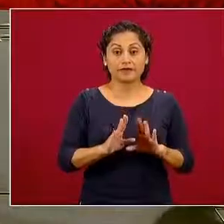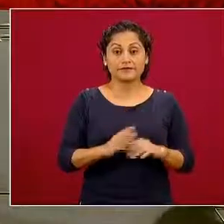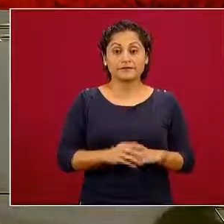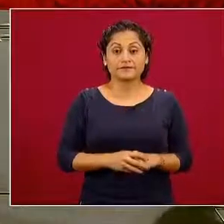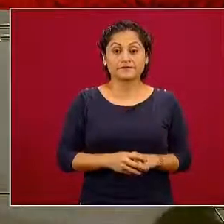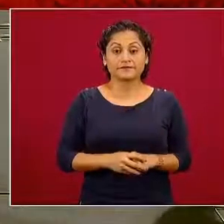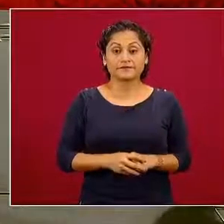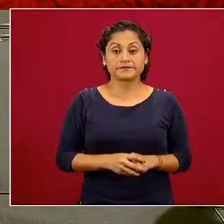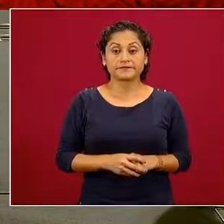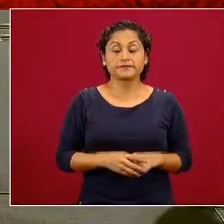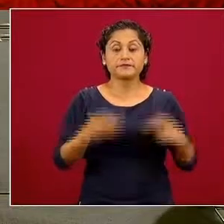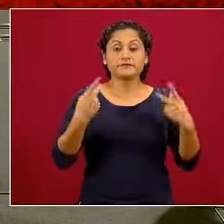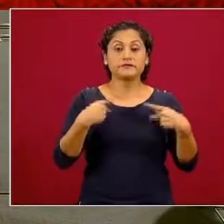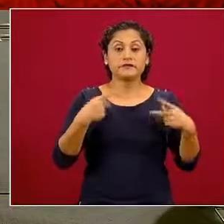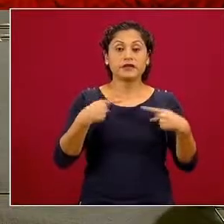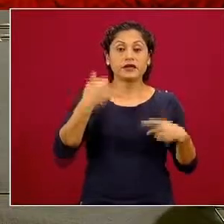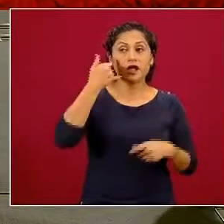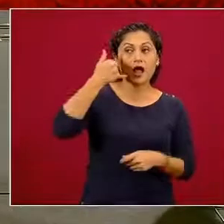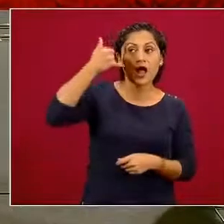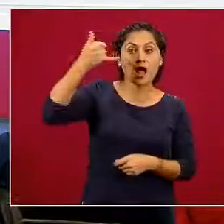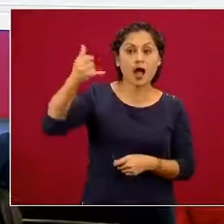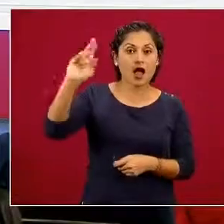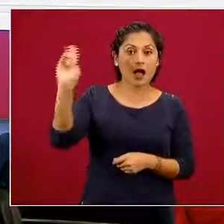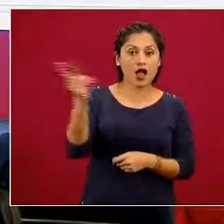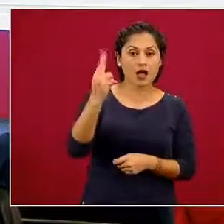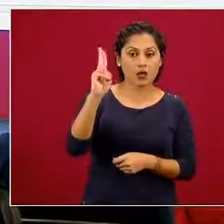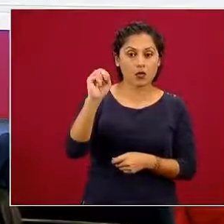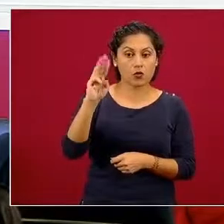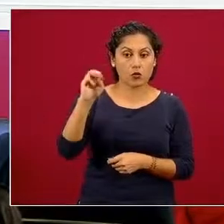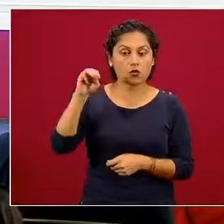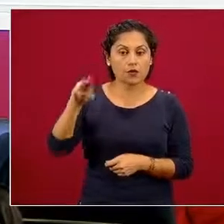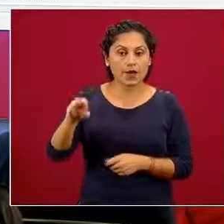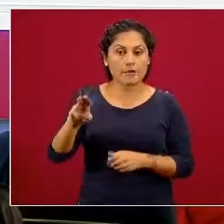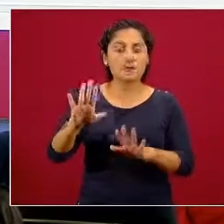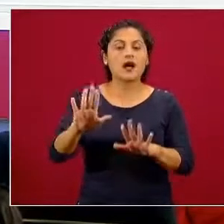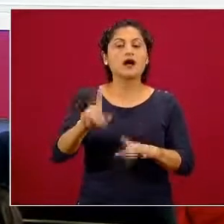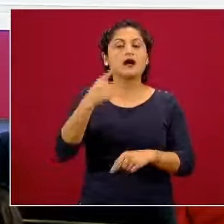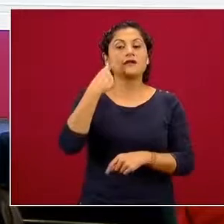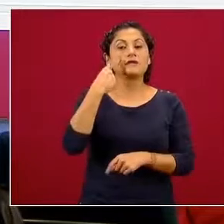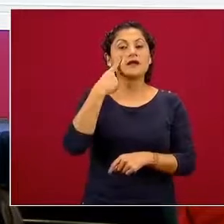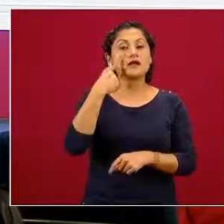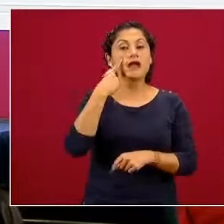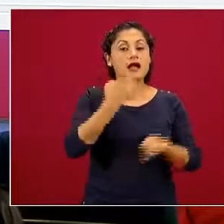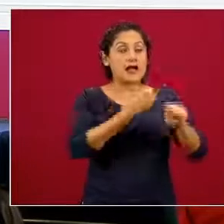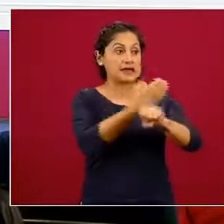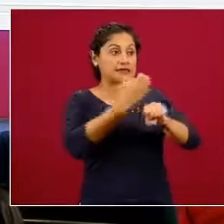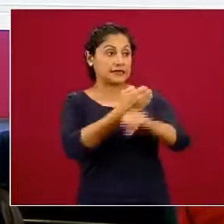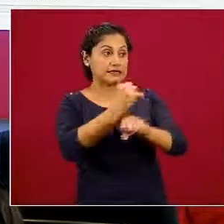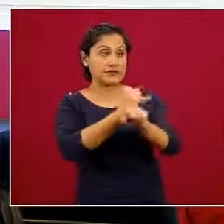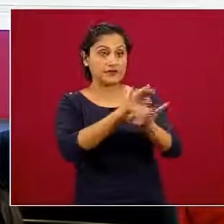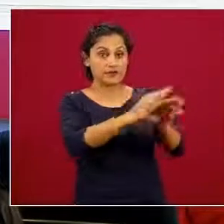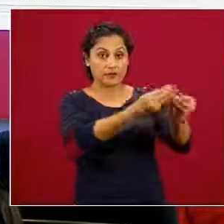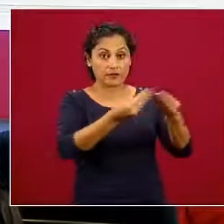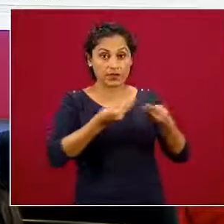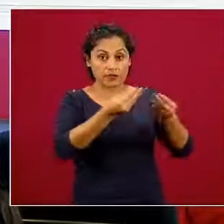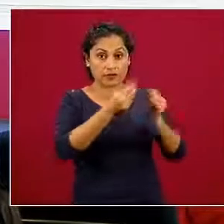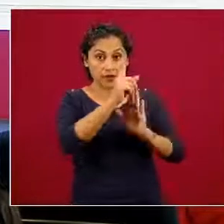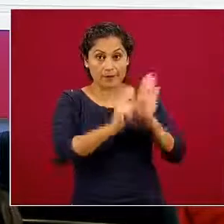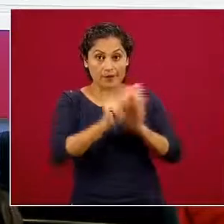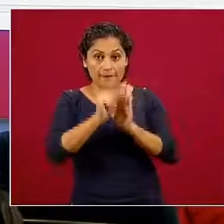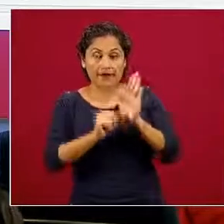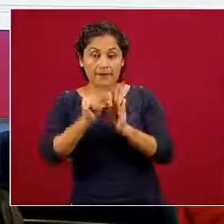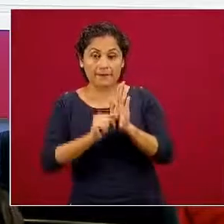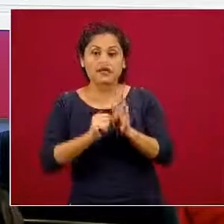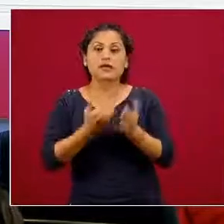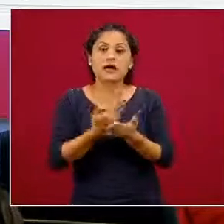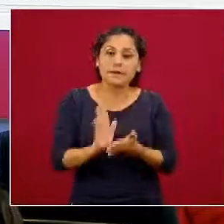la UNAM, por otra parte, además de estos reportes estatales mensuales, estamos haciendo en colaboración con